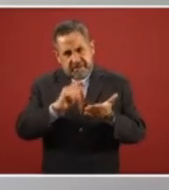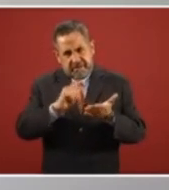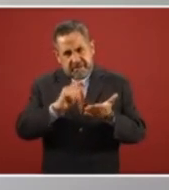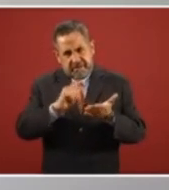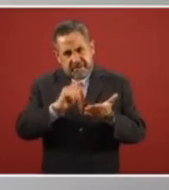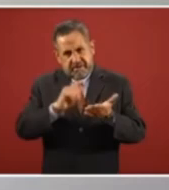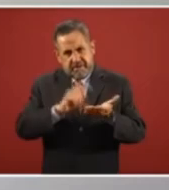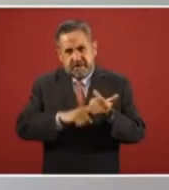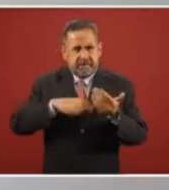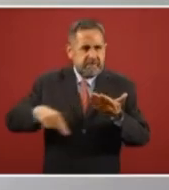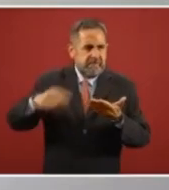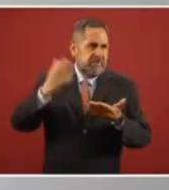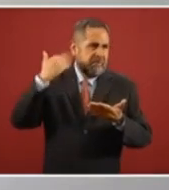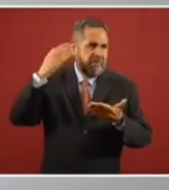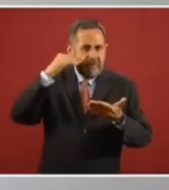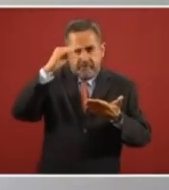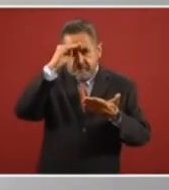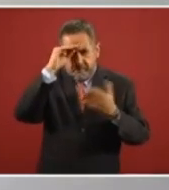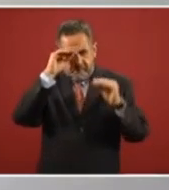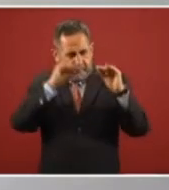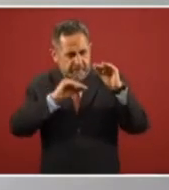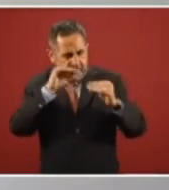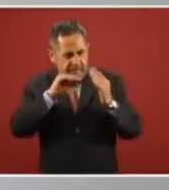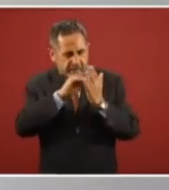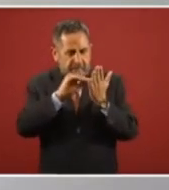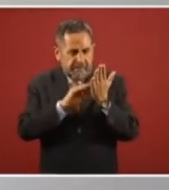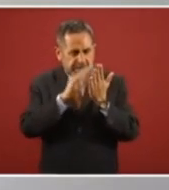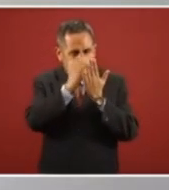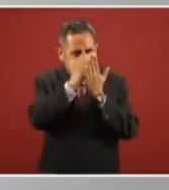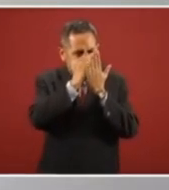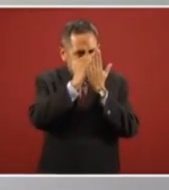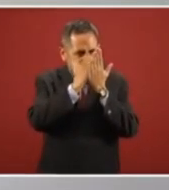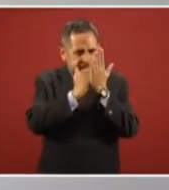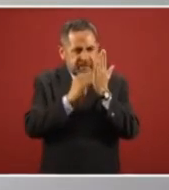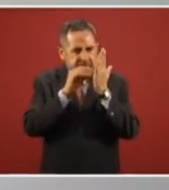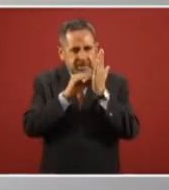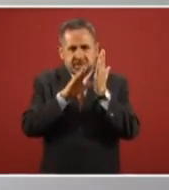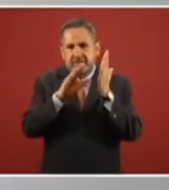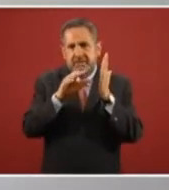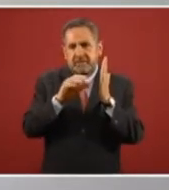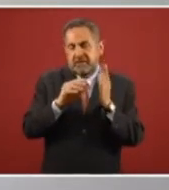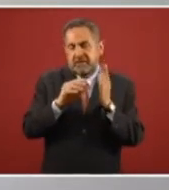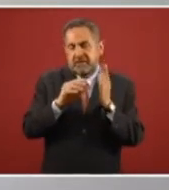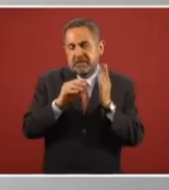...pensado... ...es... ...producto de nuestra